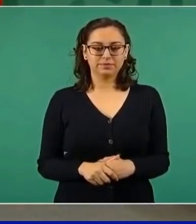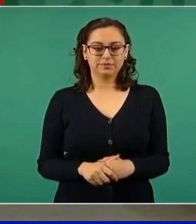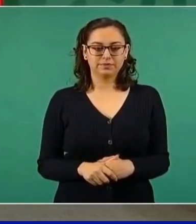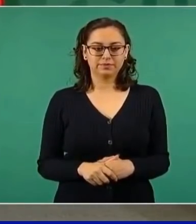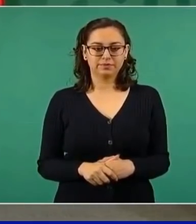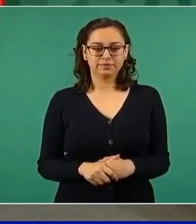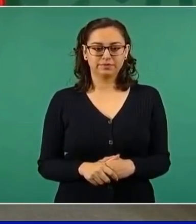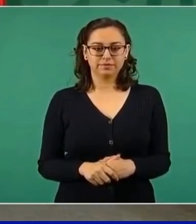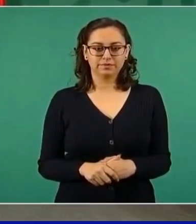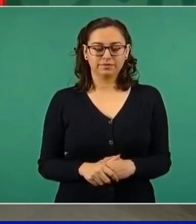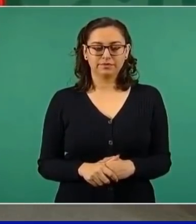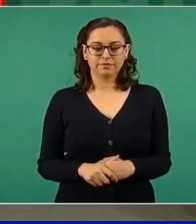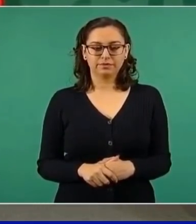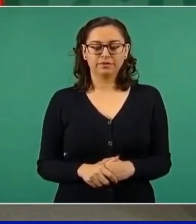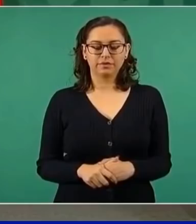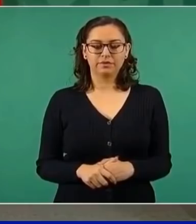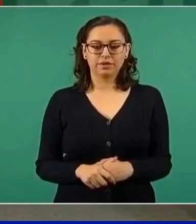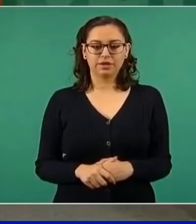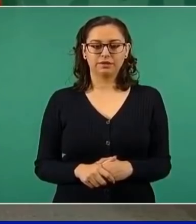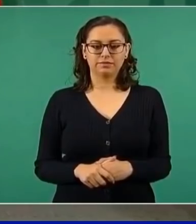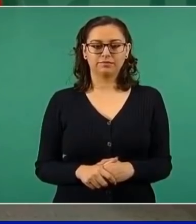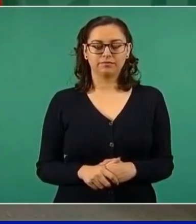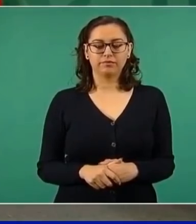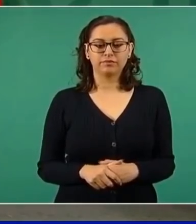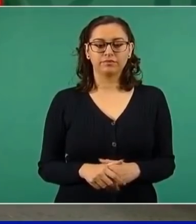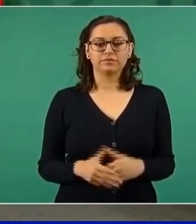El presidente de Haití,